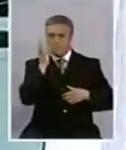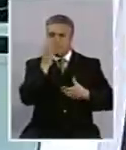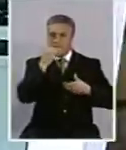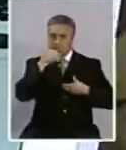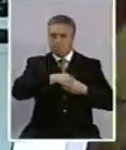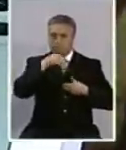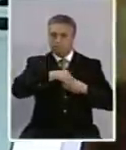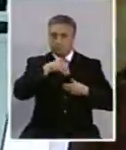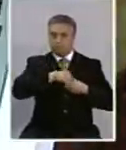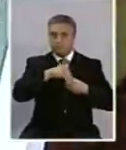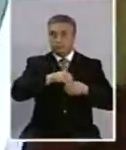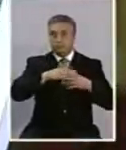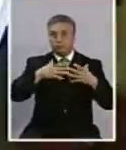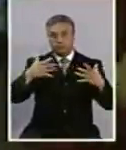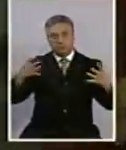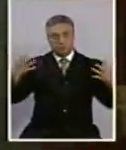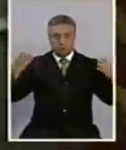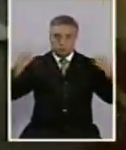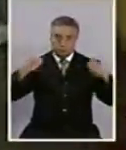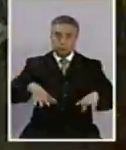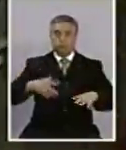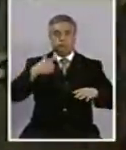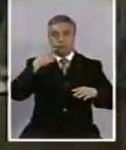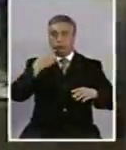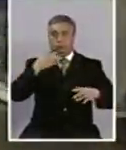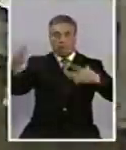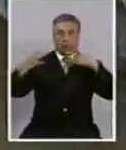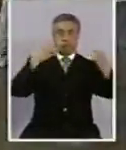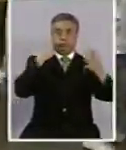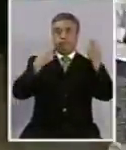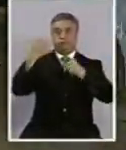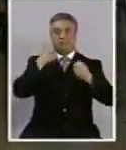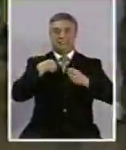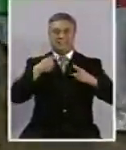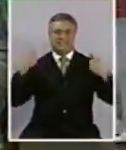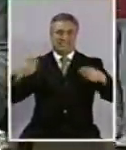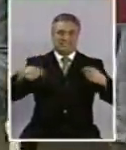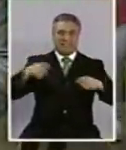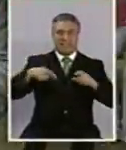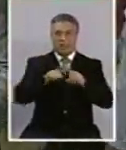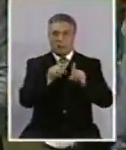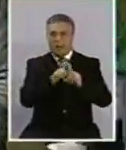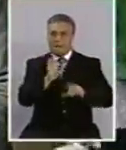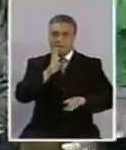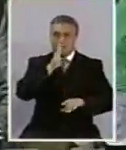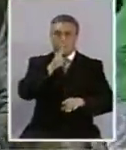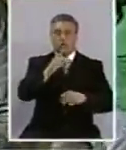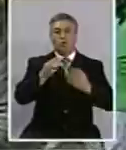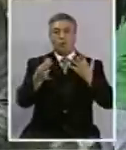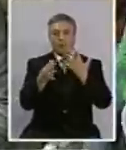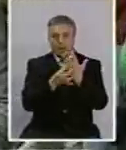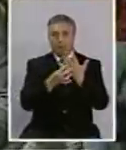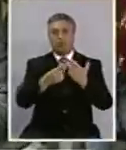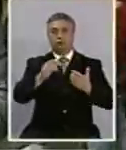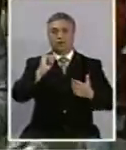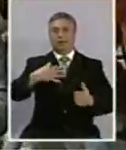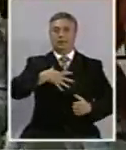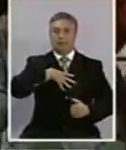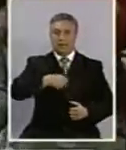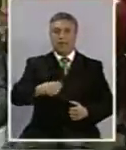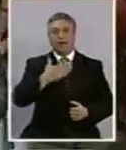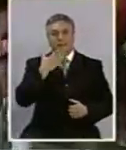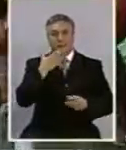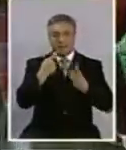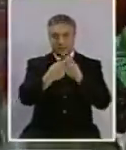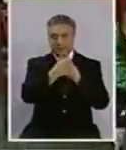se le viene de pronto la noche oscura porque salen a la luz y tiene que tratar de ocultarlos, con su mujer, su sansara, ni su hija, tratando